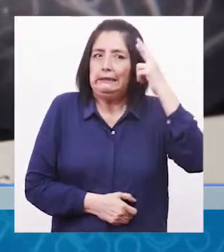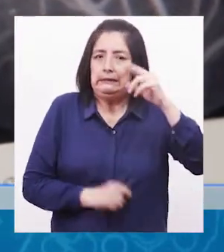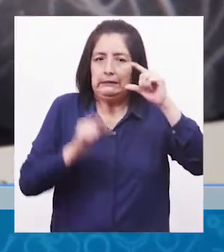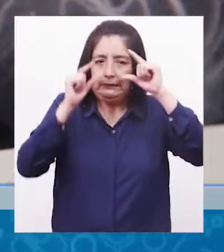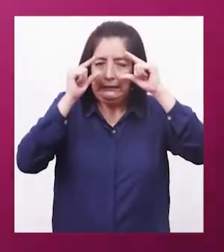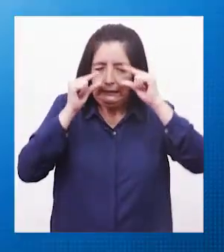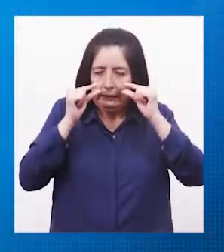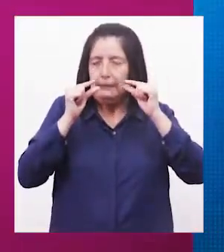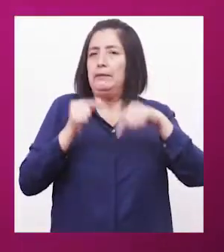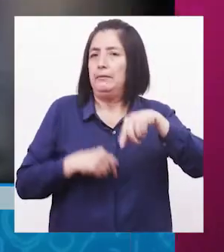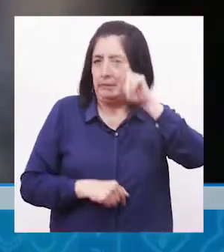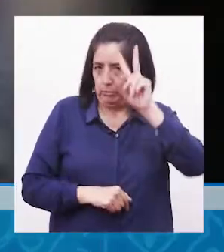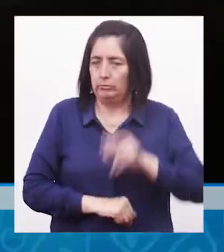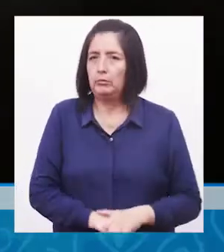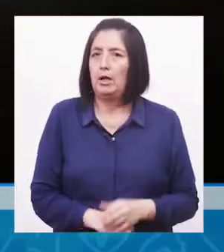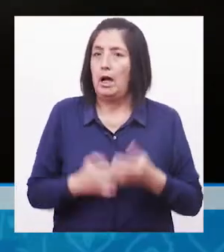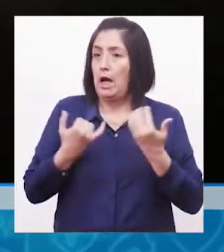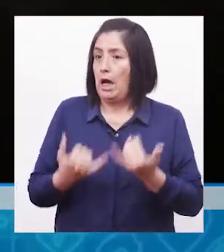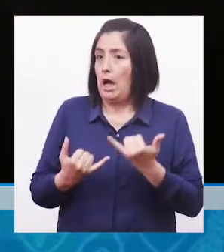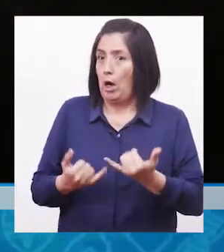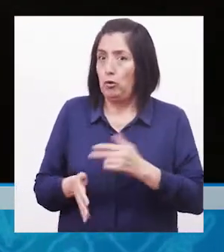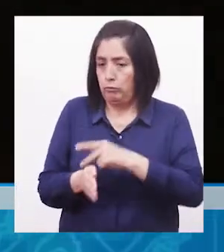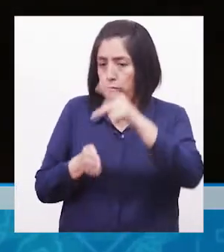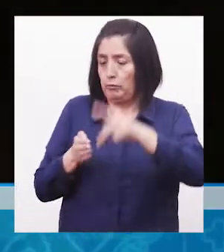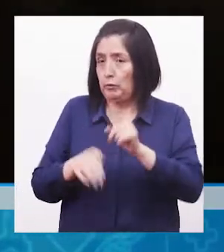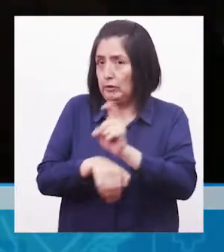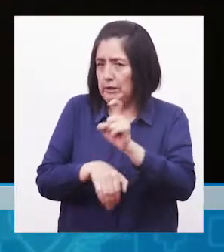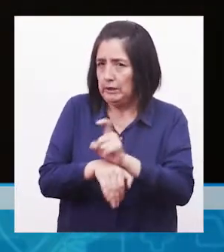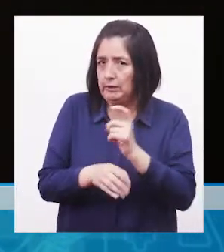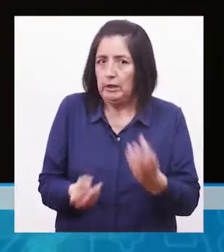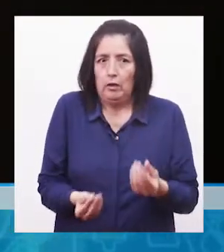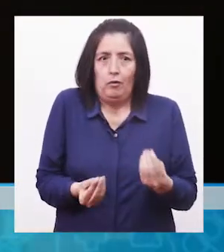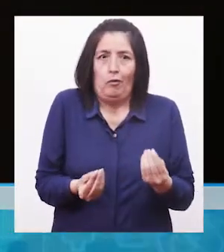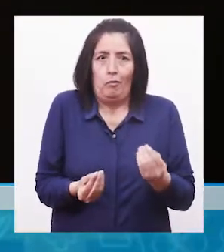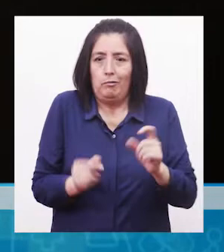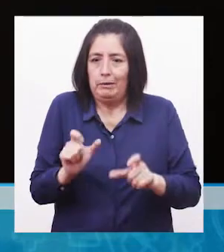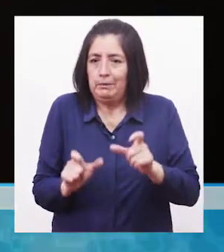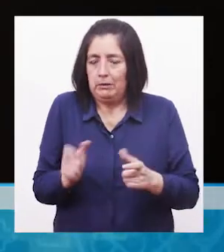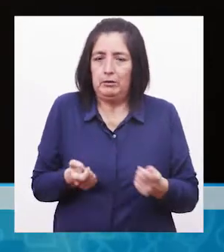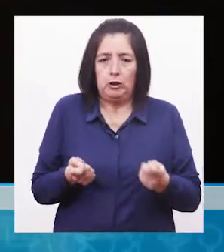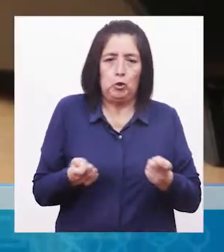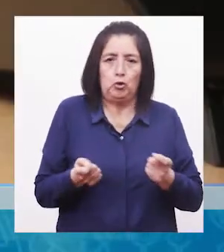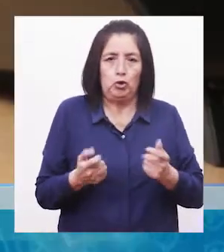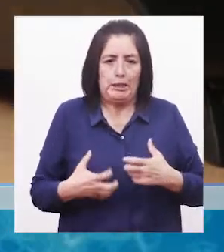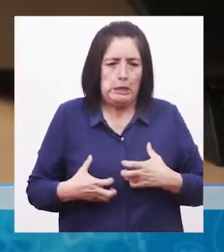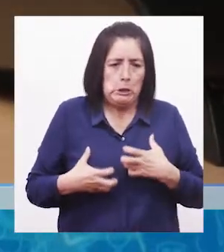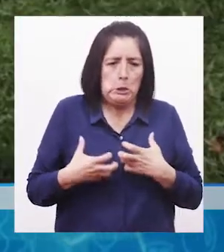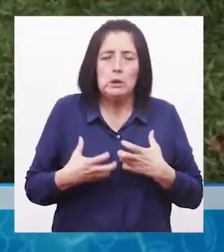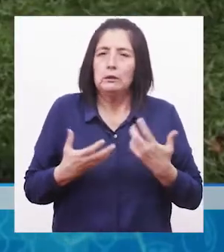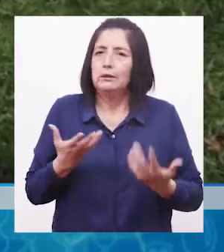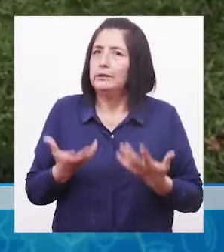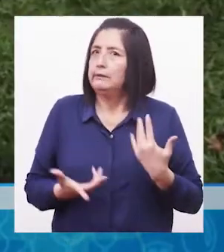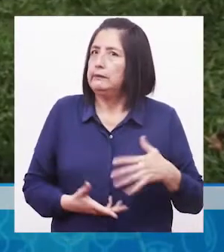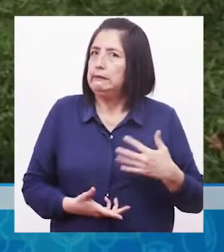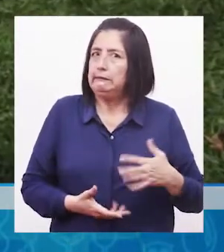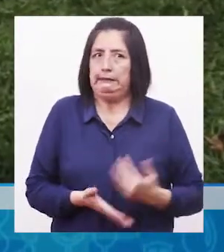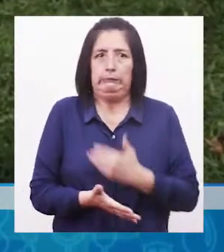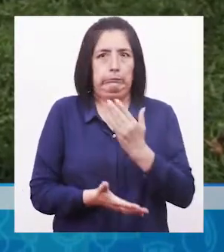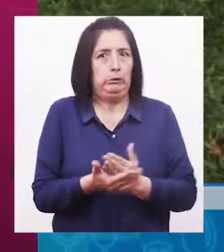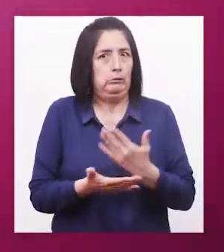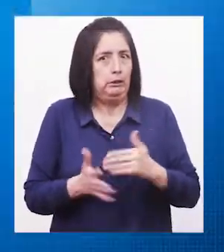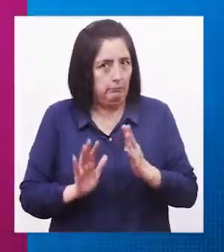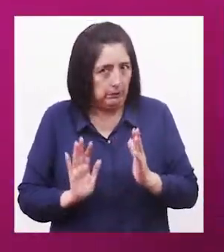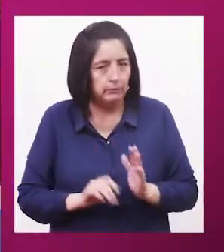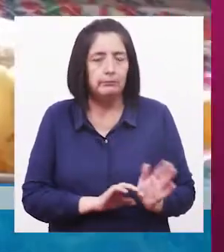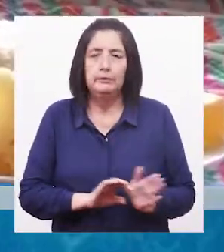nuestro país. Hoy un especialista nos enseña cómo controlar la ira, una emoción que puede ocasionarnos muchos problemas.